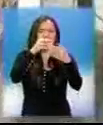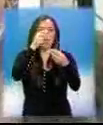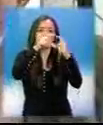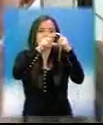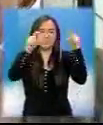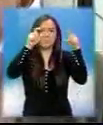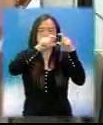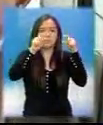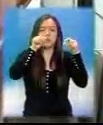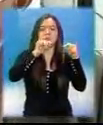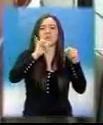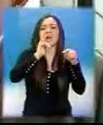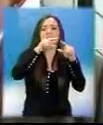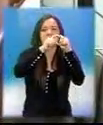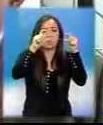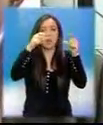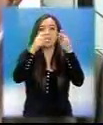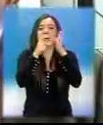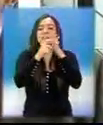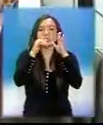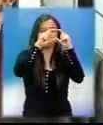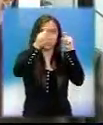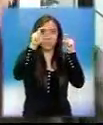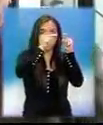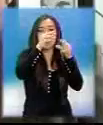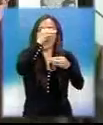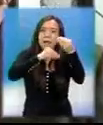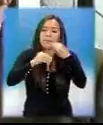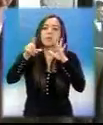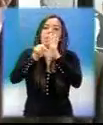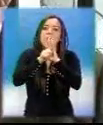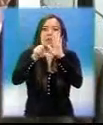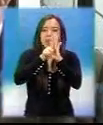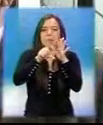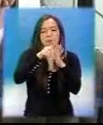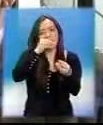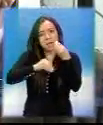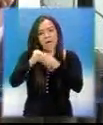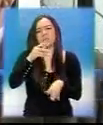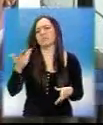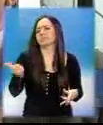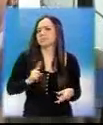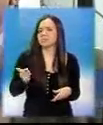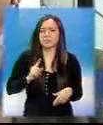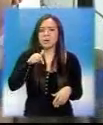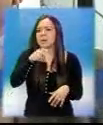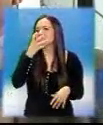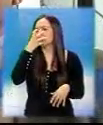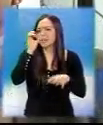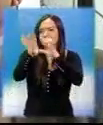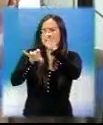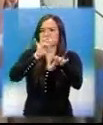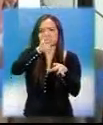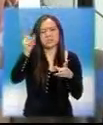Dos semanas antes de aquella consulta del 99, todos los sondeos daban que